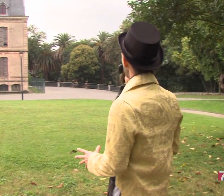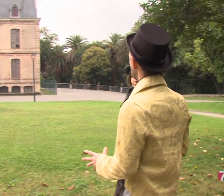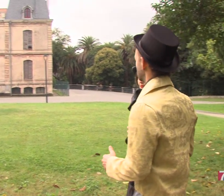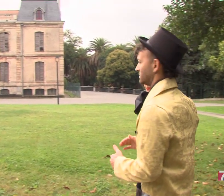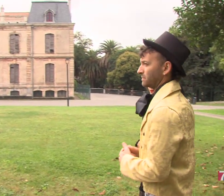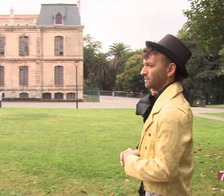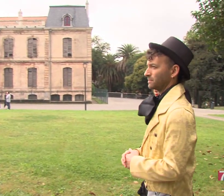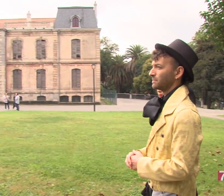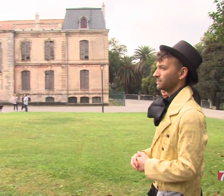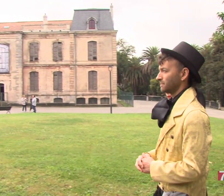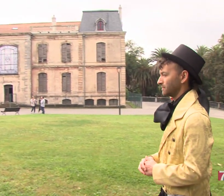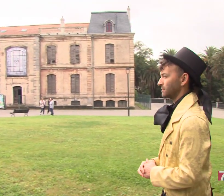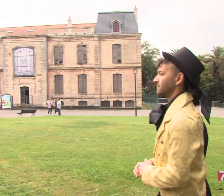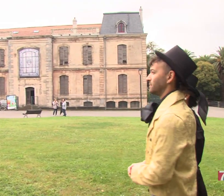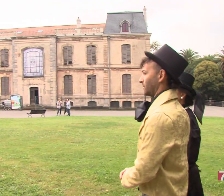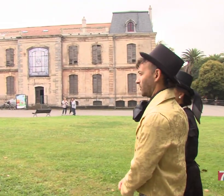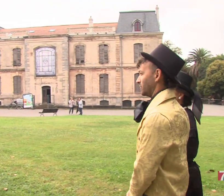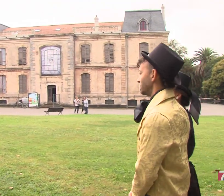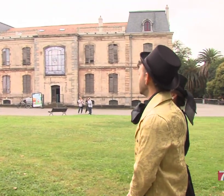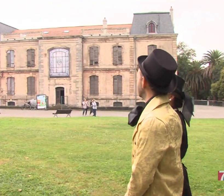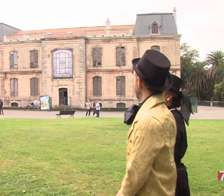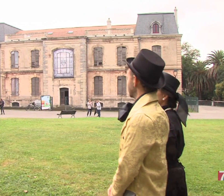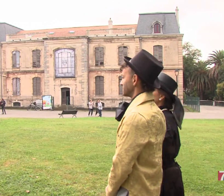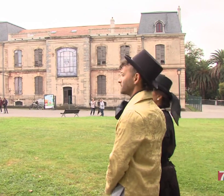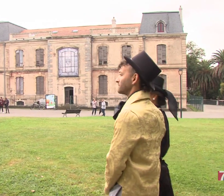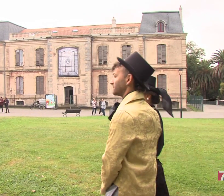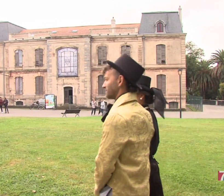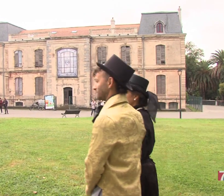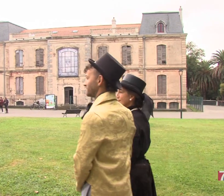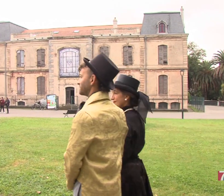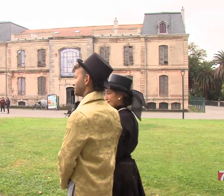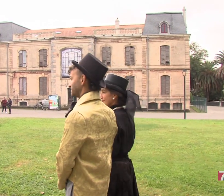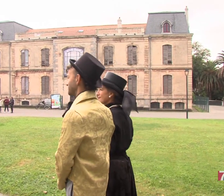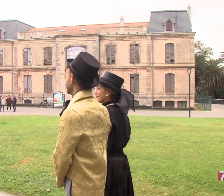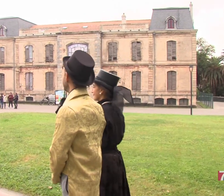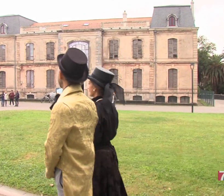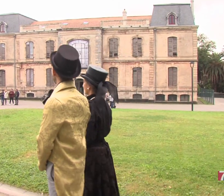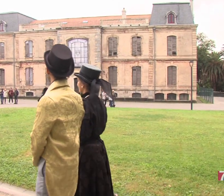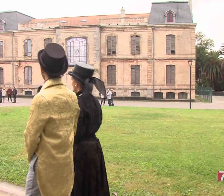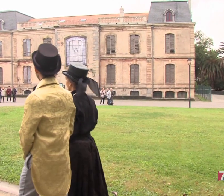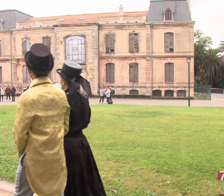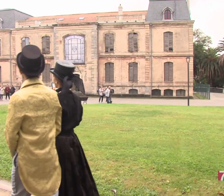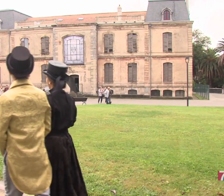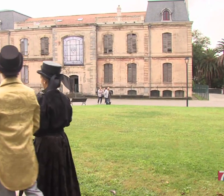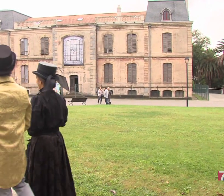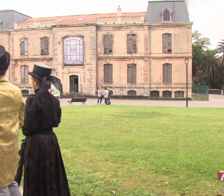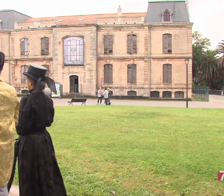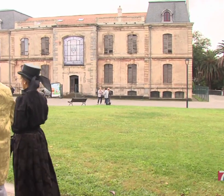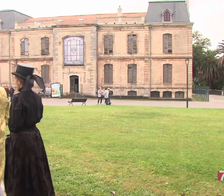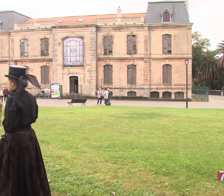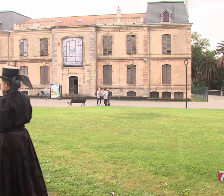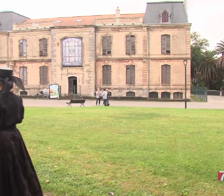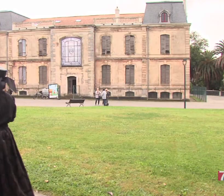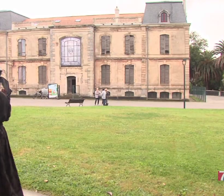perderse dando un paseo por los jardines, es que ha hecho unas horas tan rica mente. Mira, esa era la finca de verano y de vacaciones